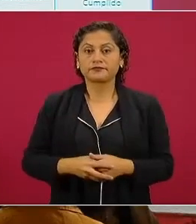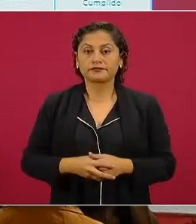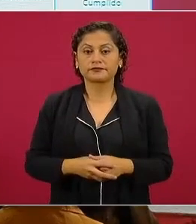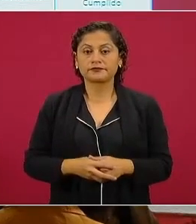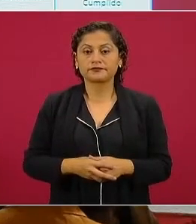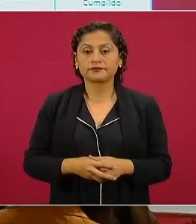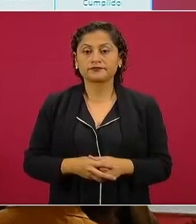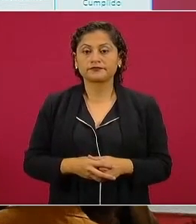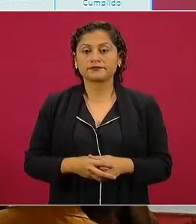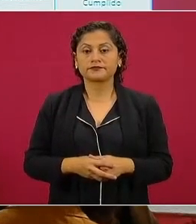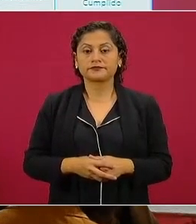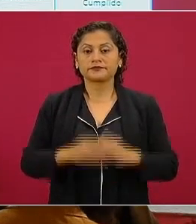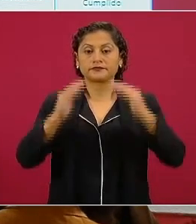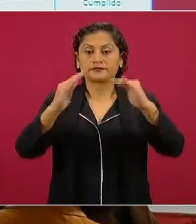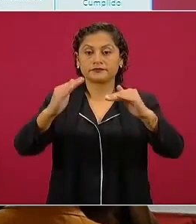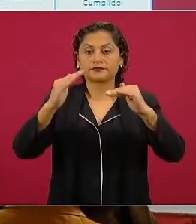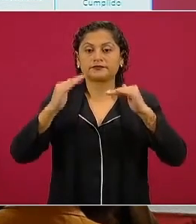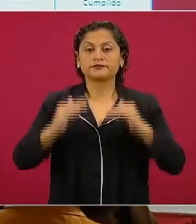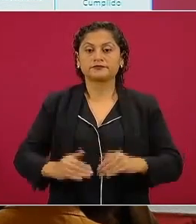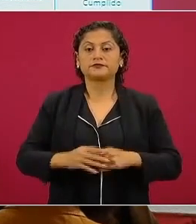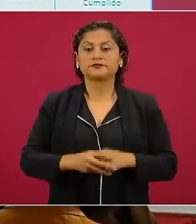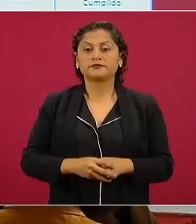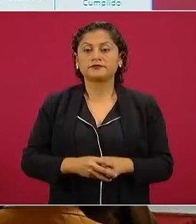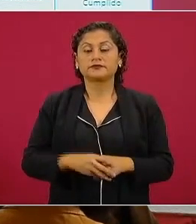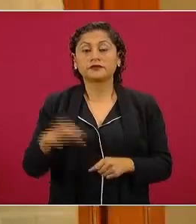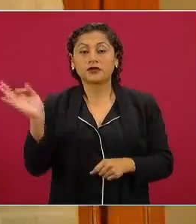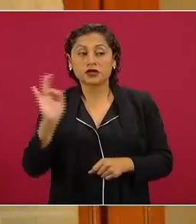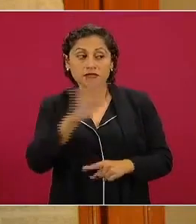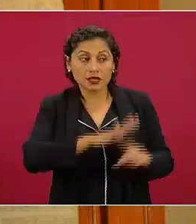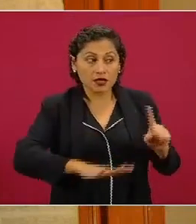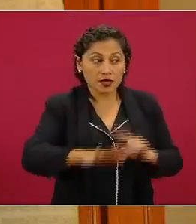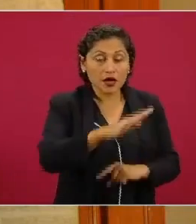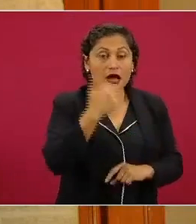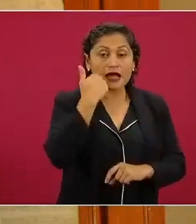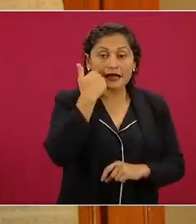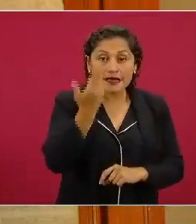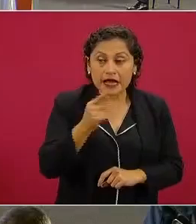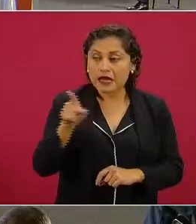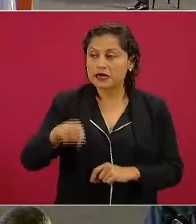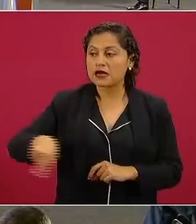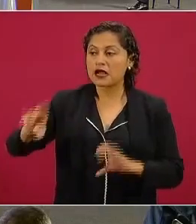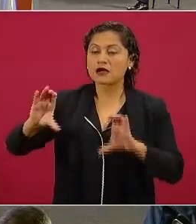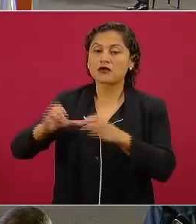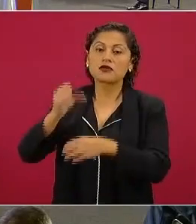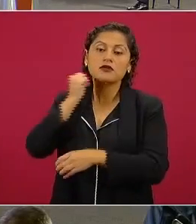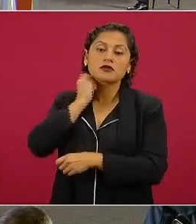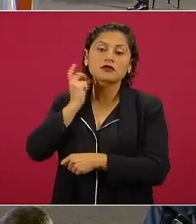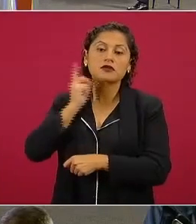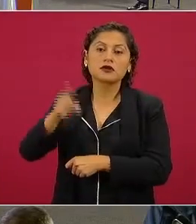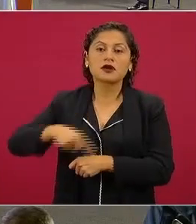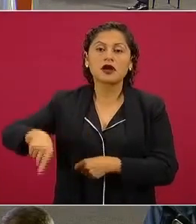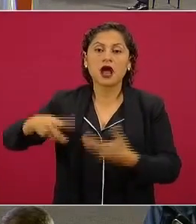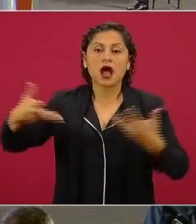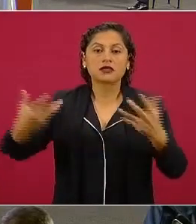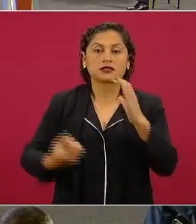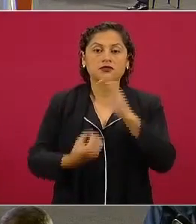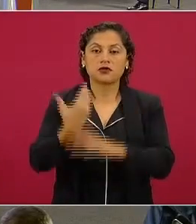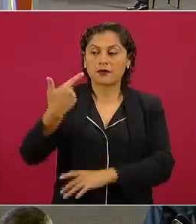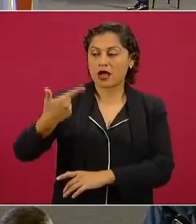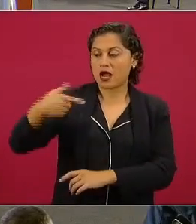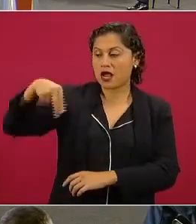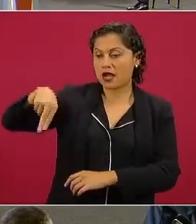se creará si lo aprueba el pueblo y el Congreso una Guardia Nacional para garantizar la seguridad pública en el país